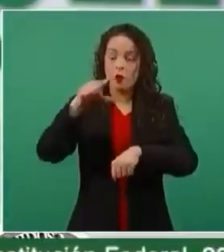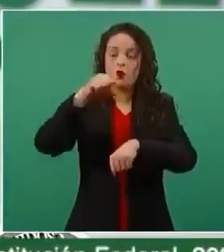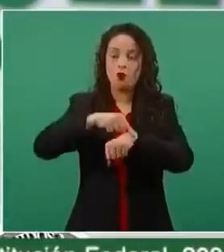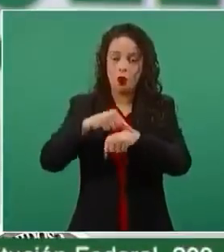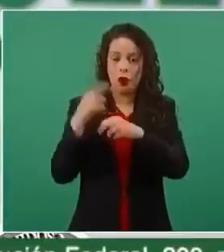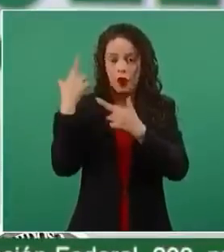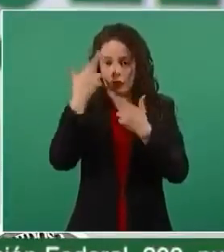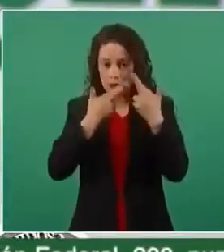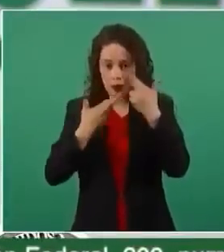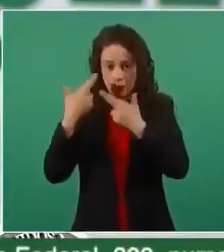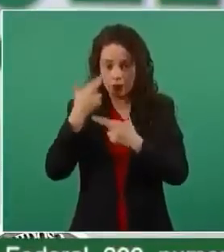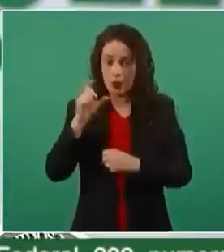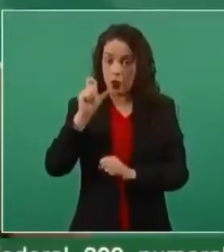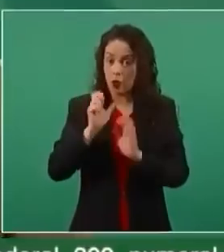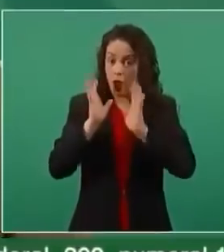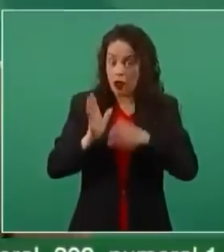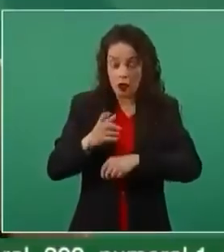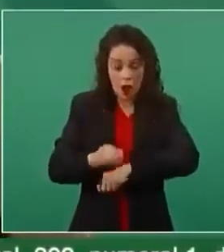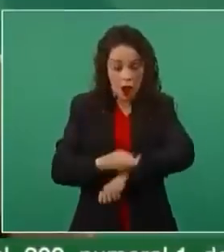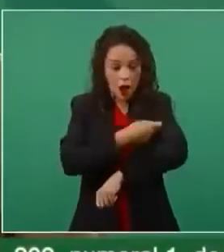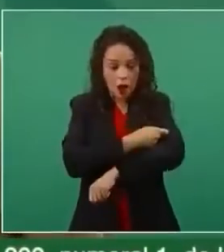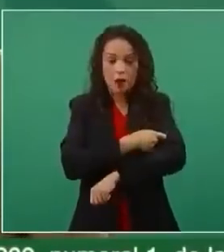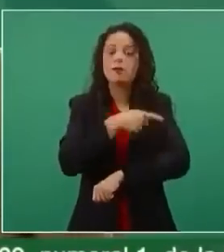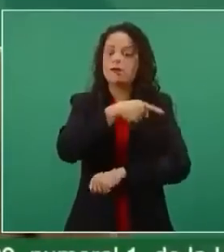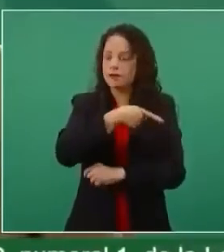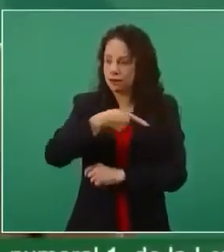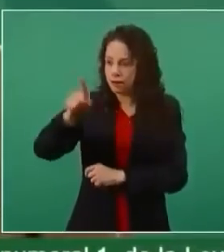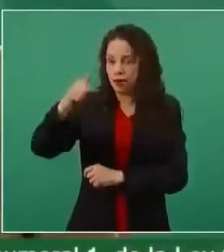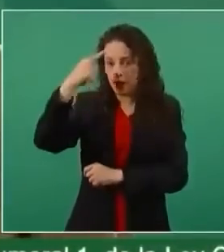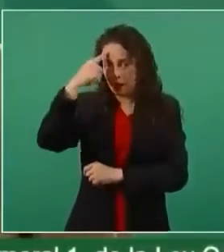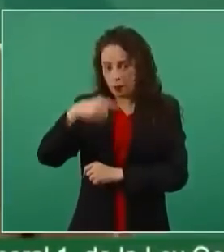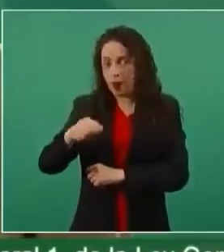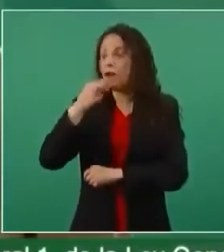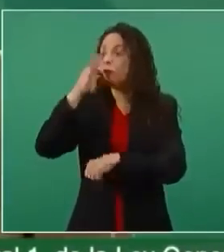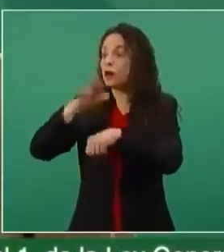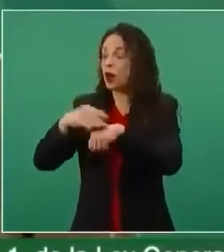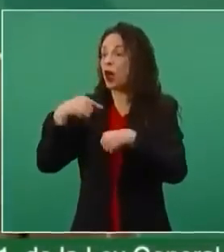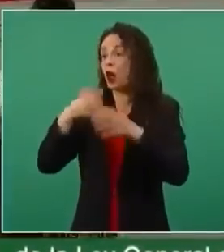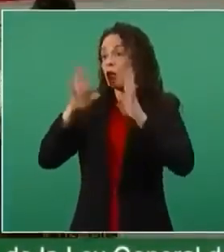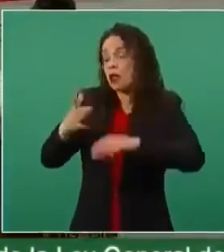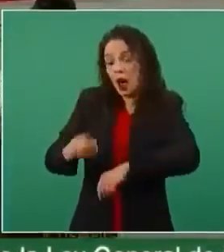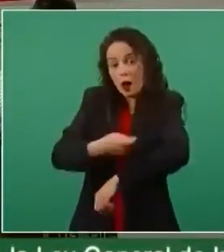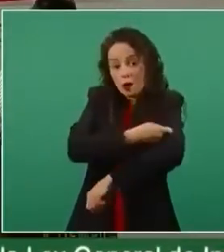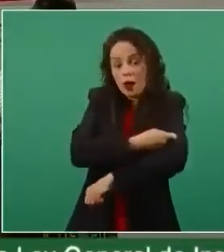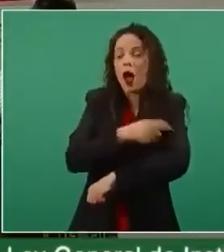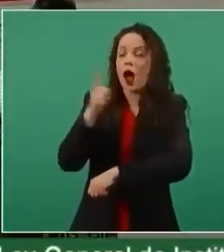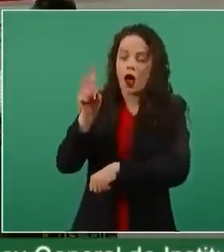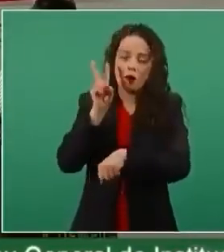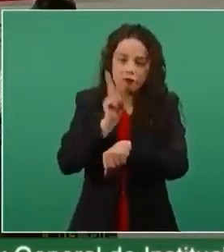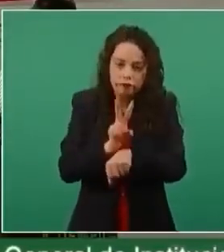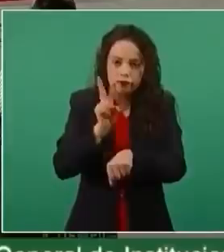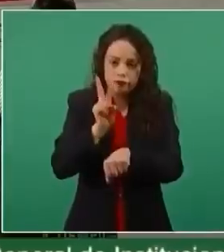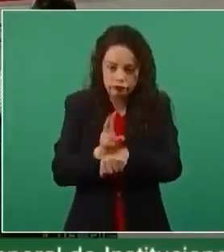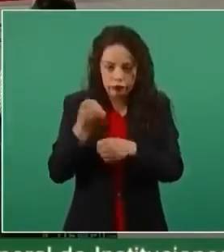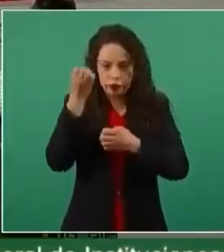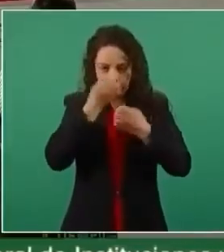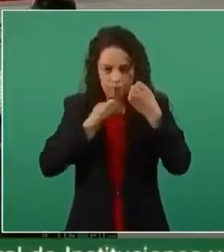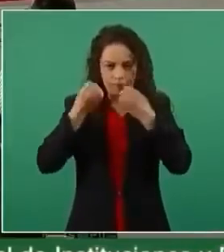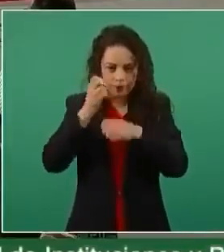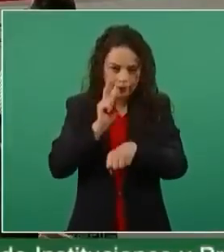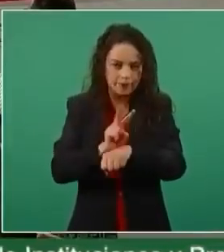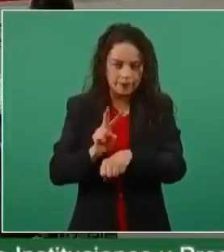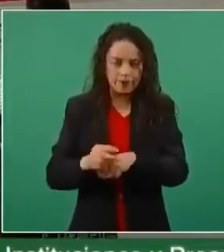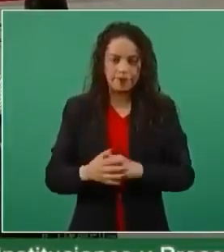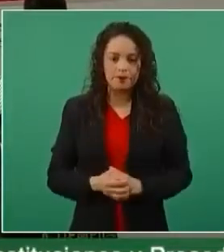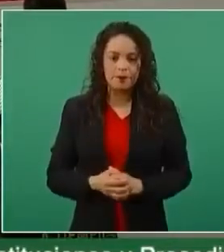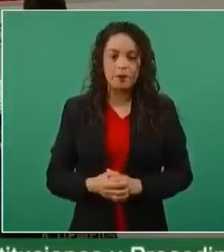de esta vacunación para su seguimiento. Y por último, les dejamos los números en la última de dos números